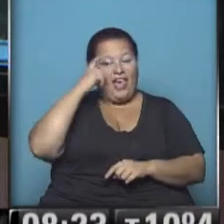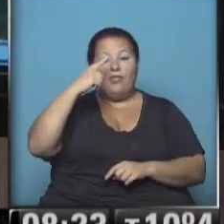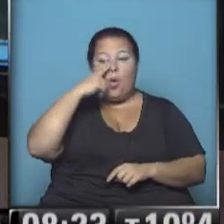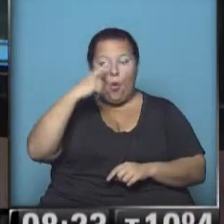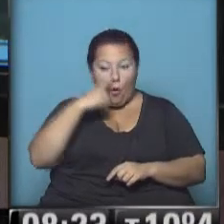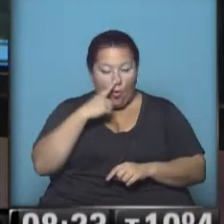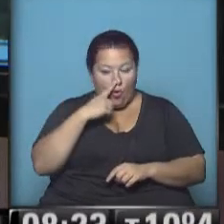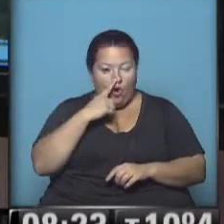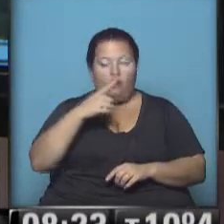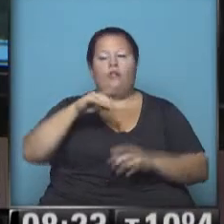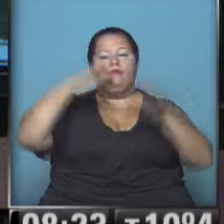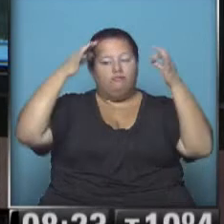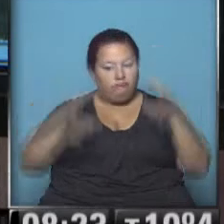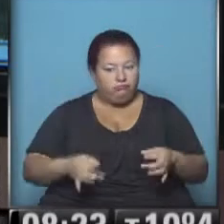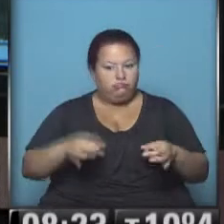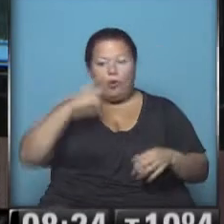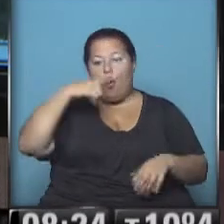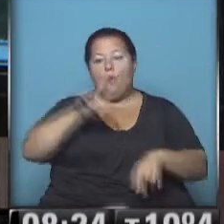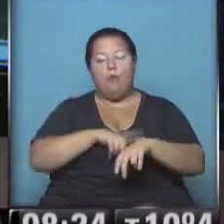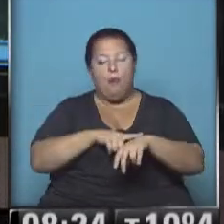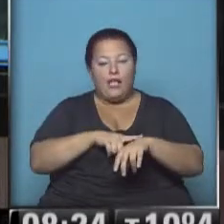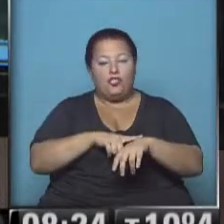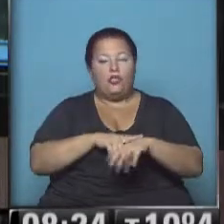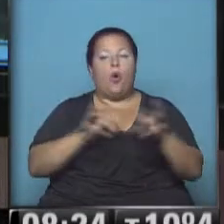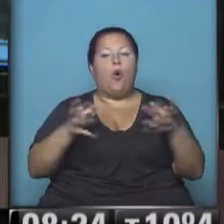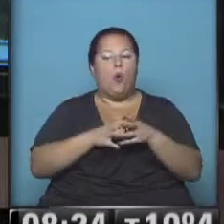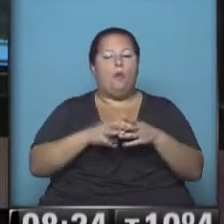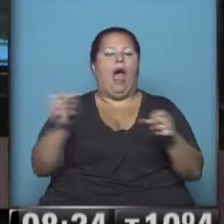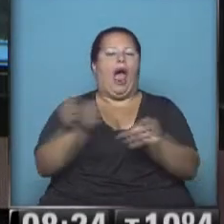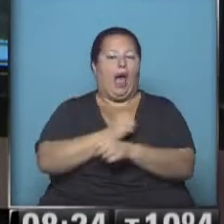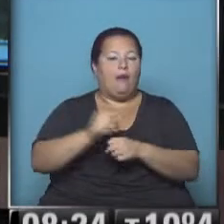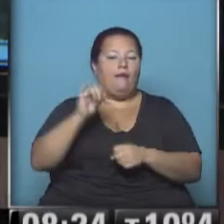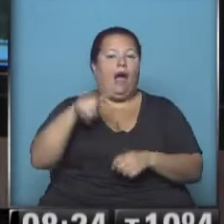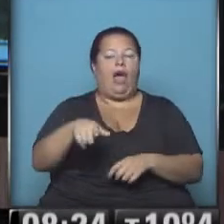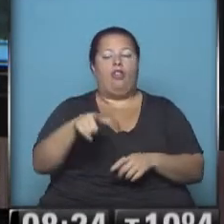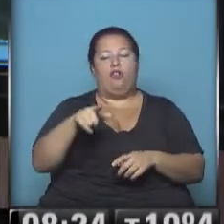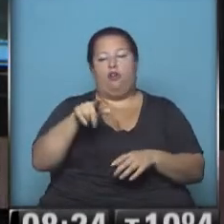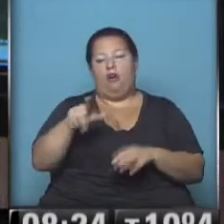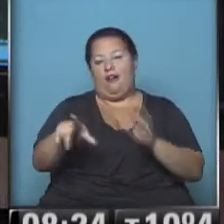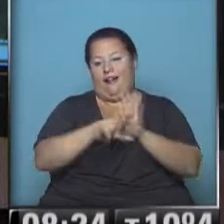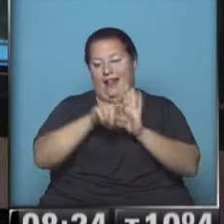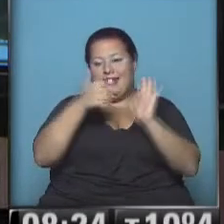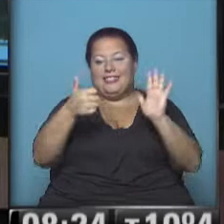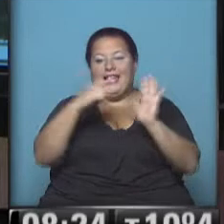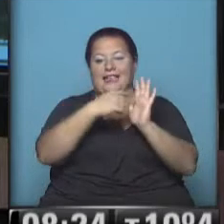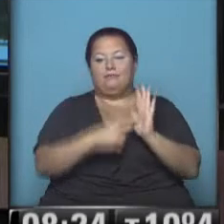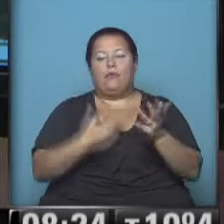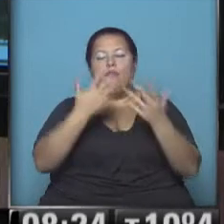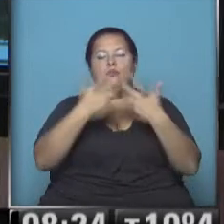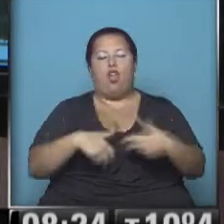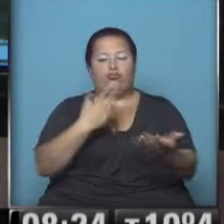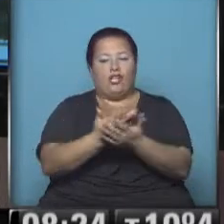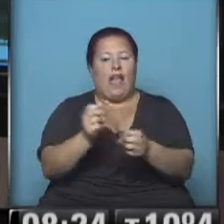junio va a ser el momento en el cual la Cámara Baja le dé la sanción definitiva a estos seis proyectos